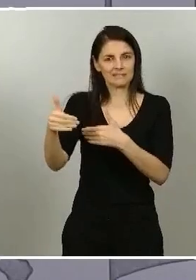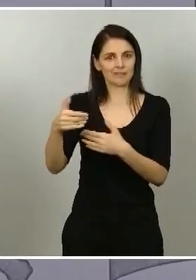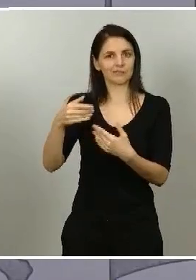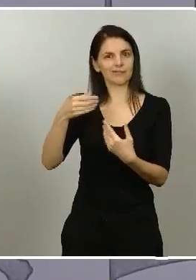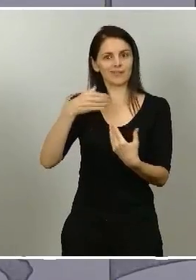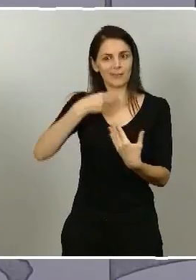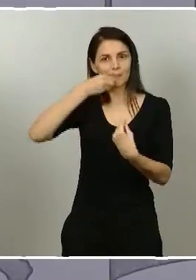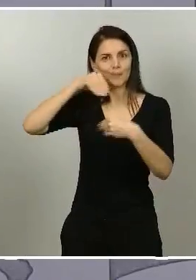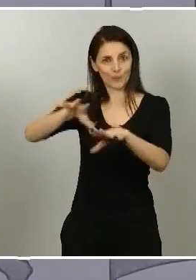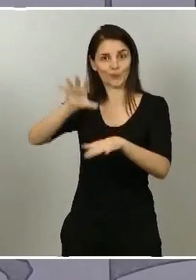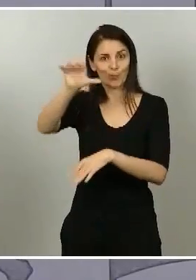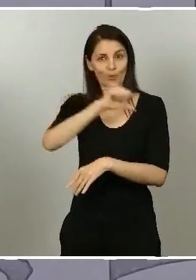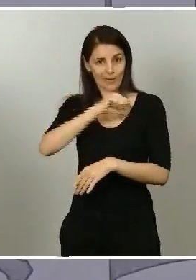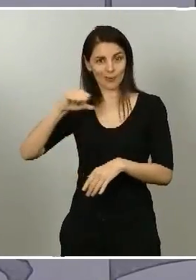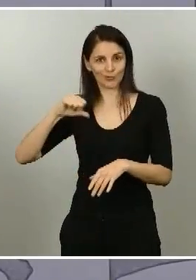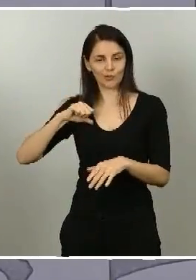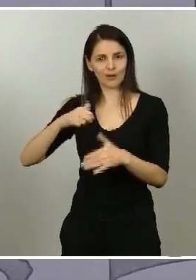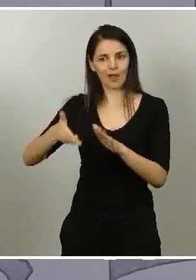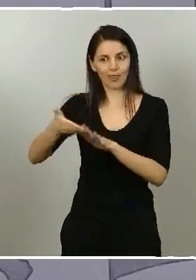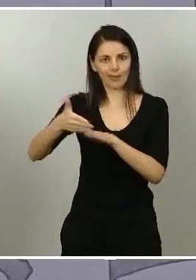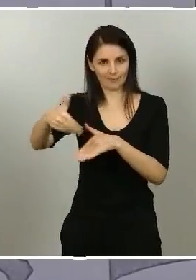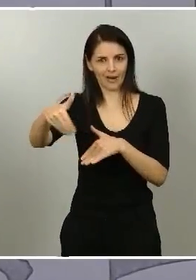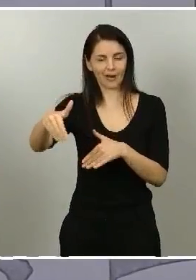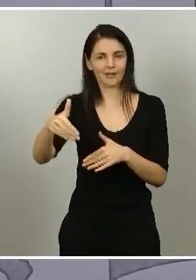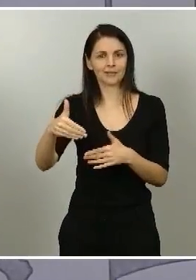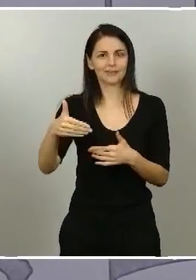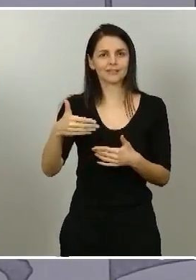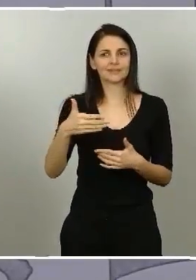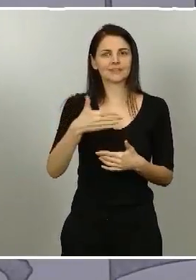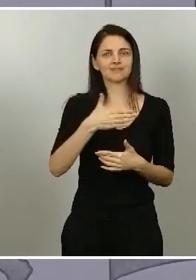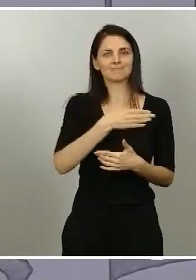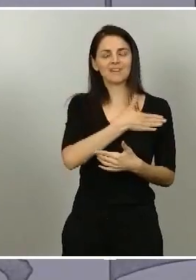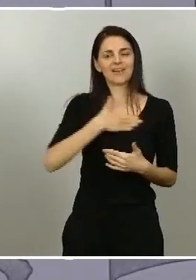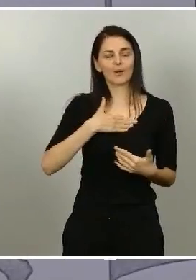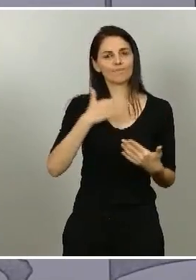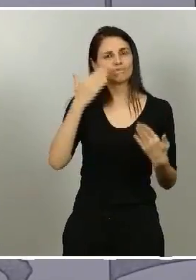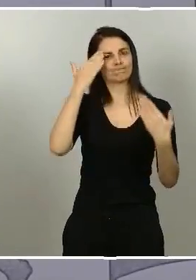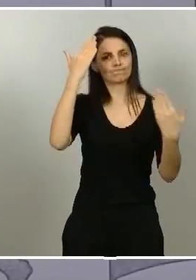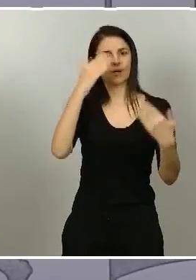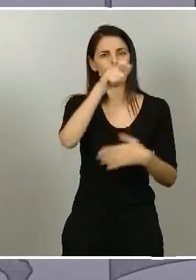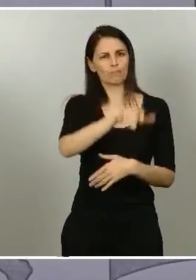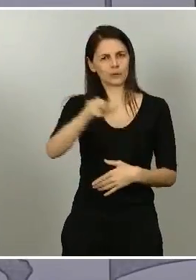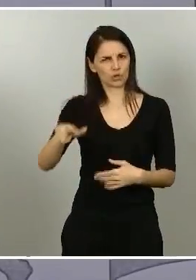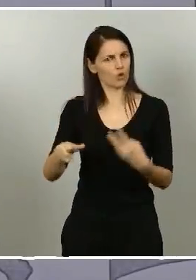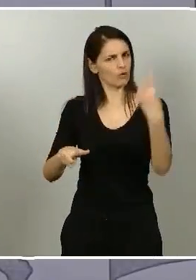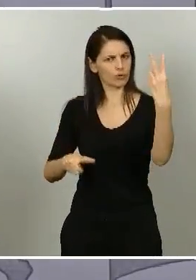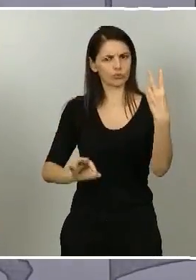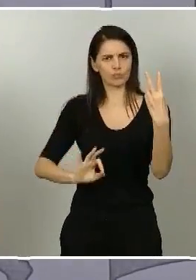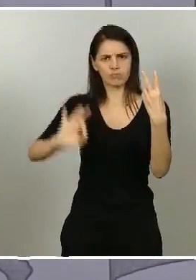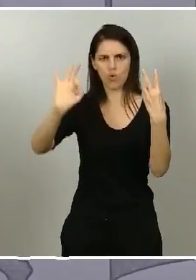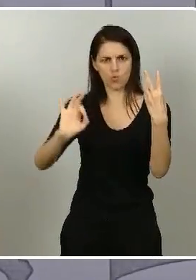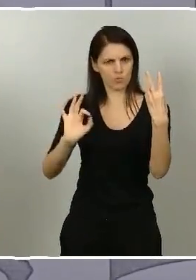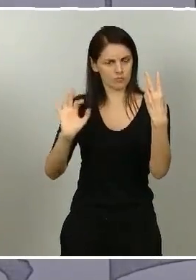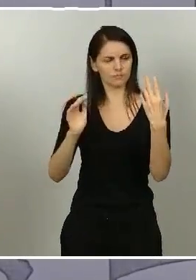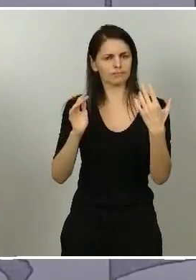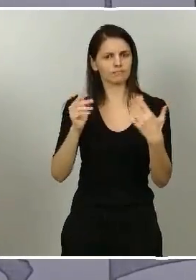Permítame que haga un elogio público a dos personas que encarnan las mejores cualidades de nuestro país, de nuestro gran país.